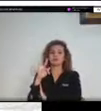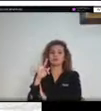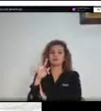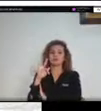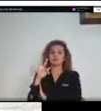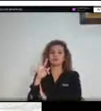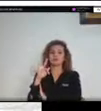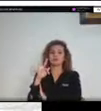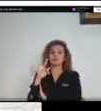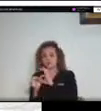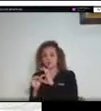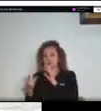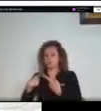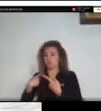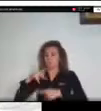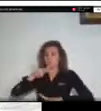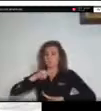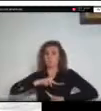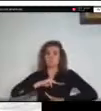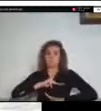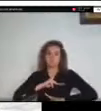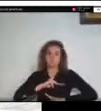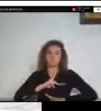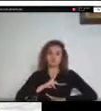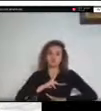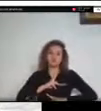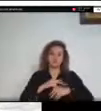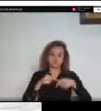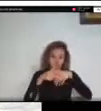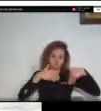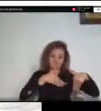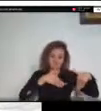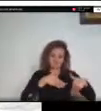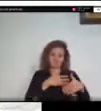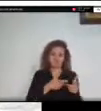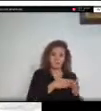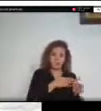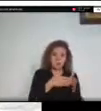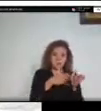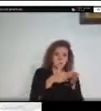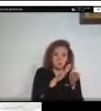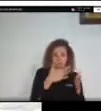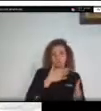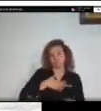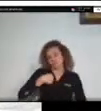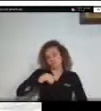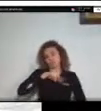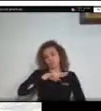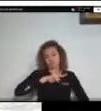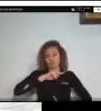propietarios de todos estos ductos de los cuales les acabo de hablar Ecopetrol históricamente ha hecho operación y mantenimiento de nuestra